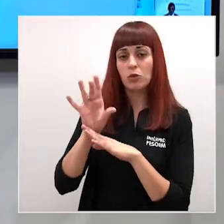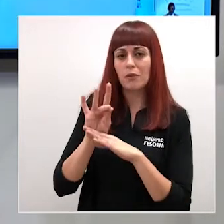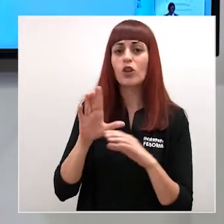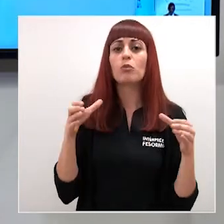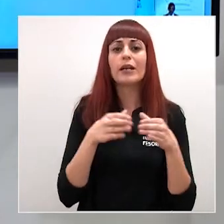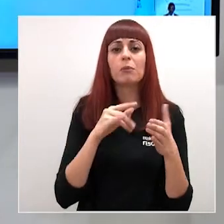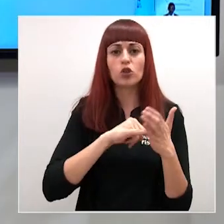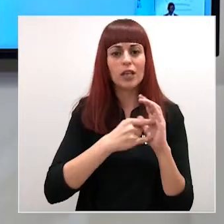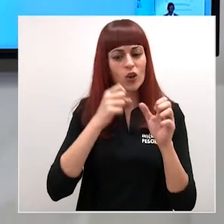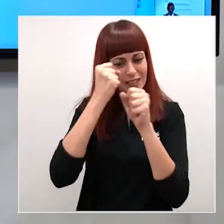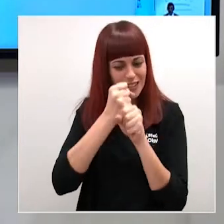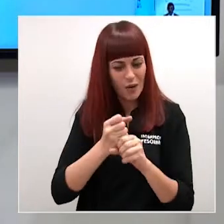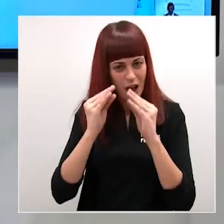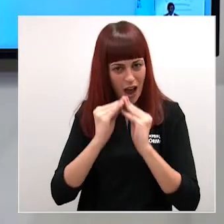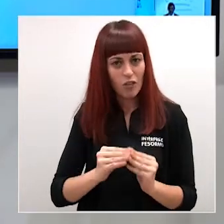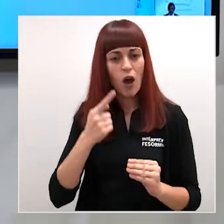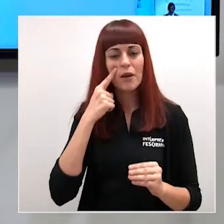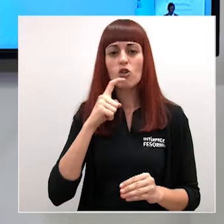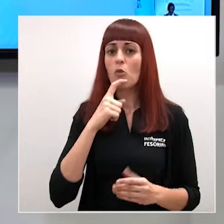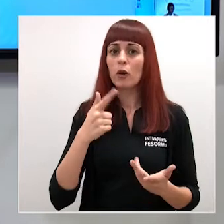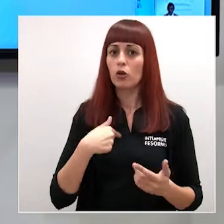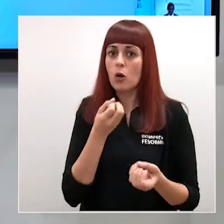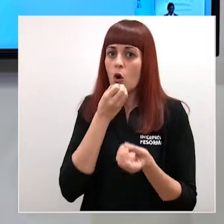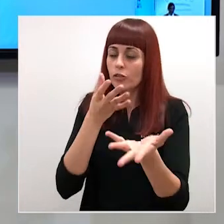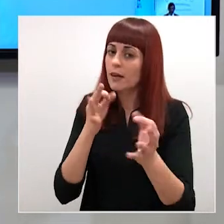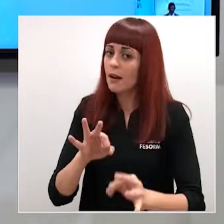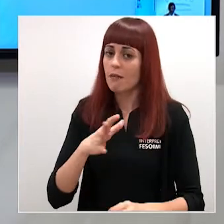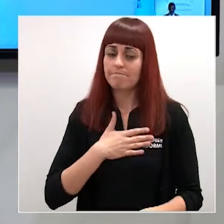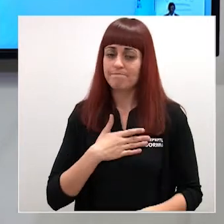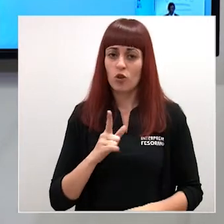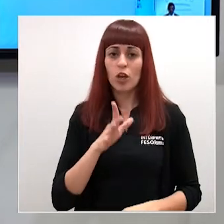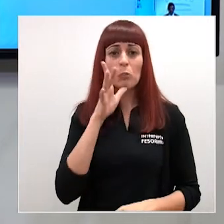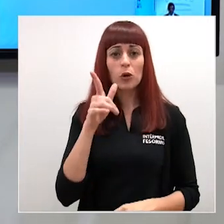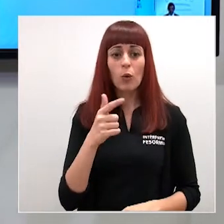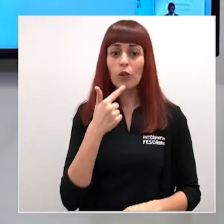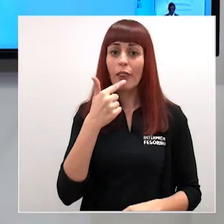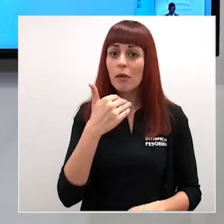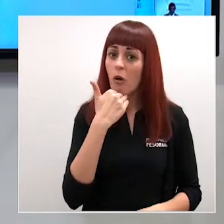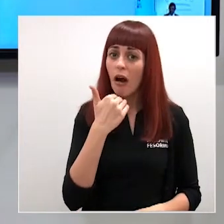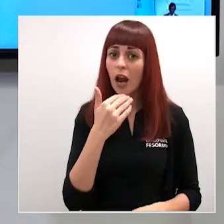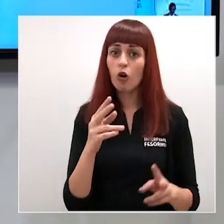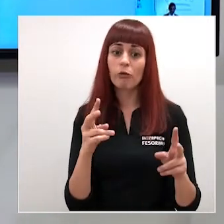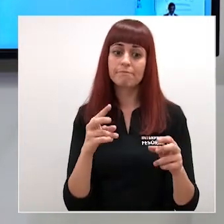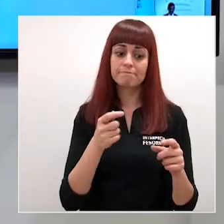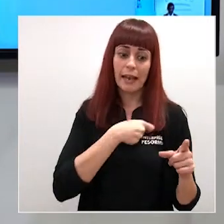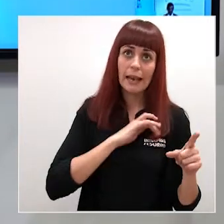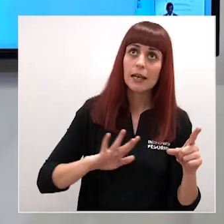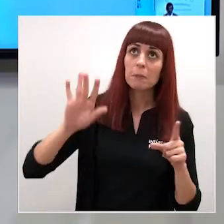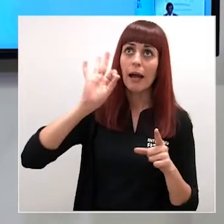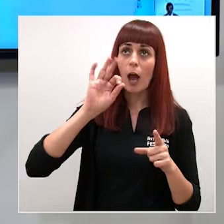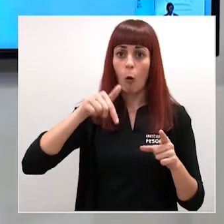respecto pero ahora mismo yo no me atrevería a adelantar nada porque estamos cada vez que generamos o que decimos algo a nivel tanto nacional como